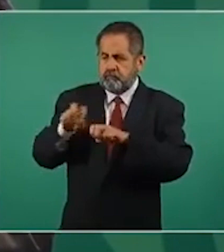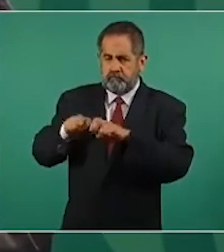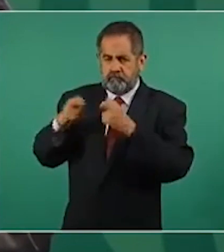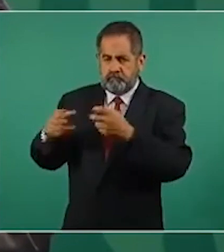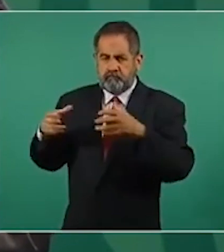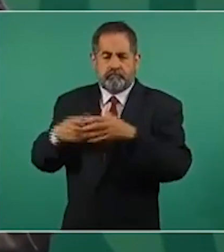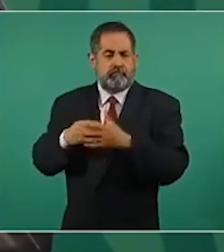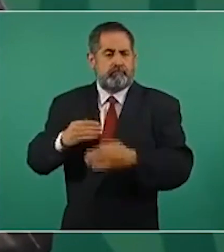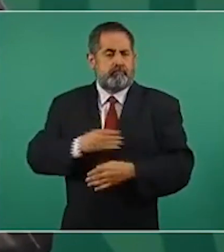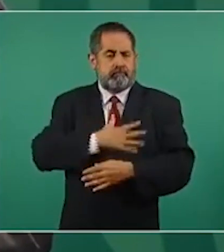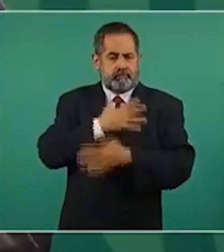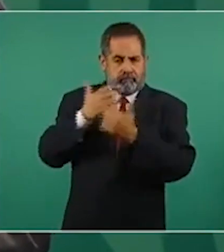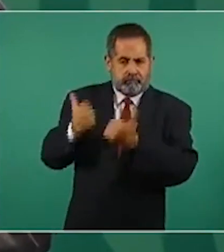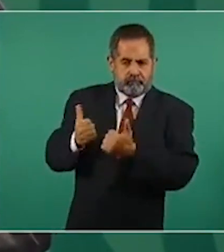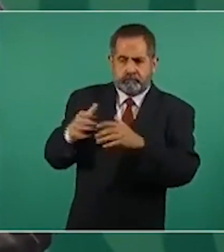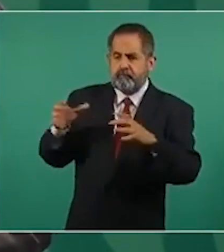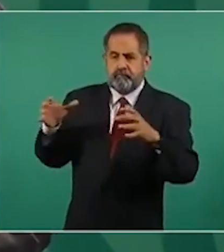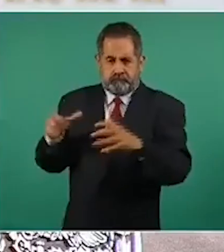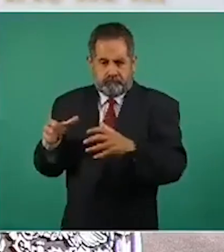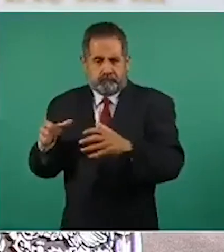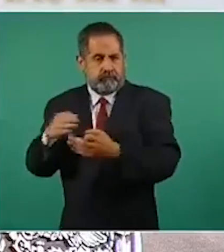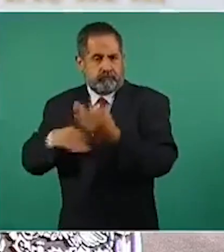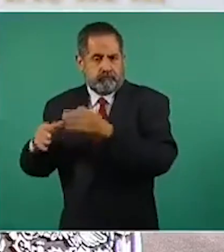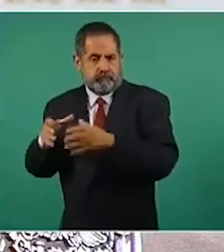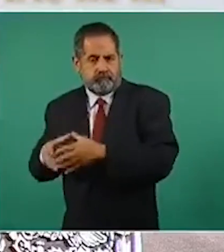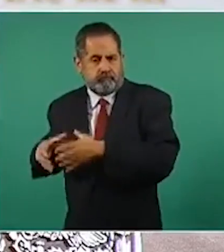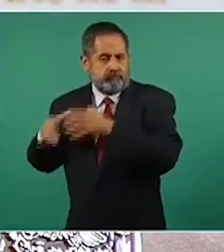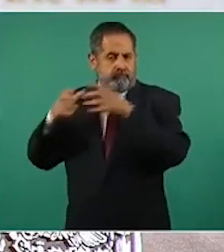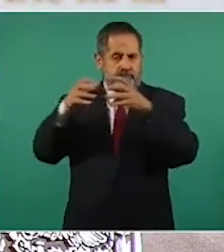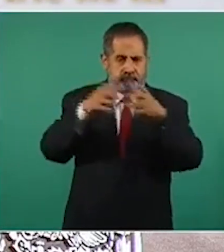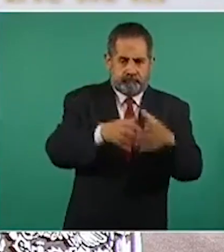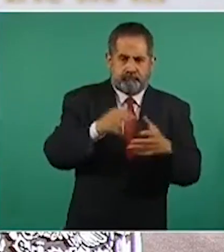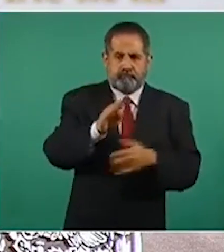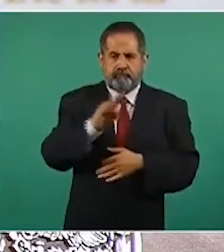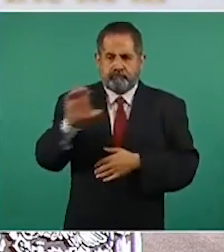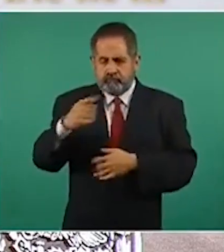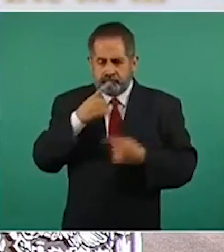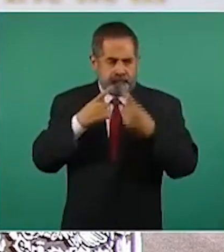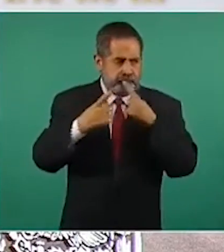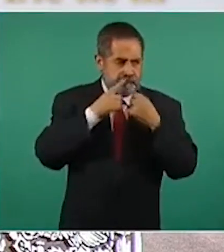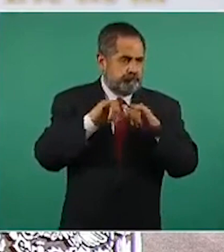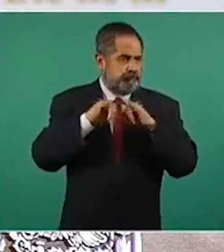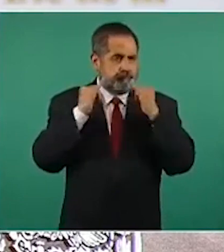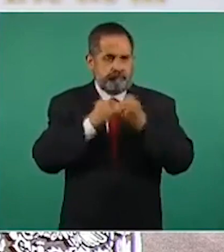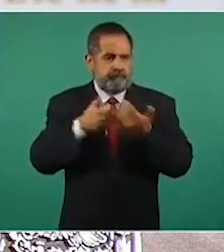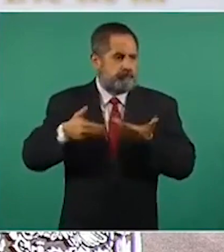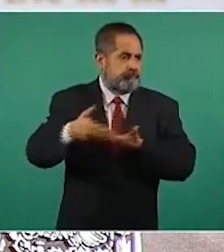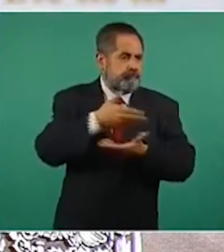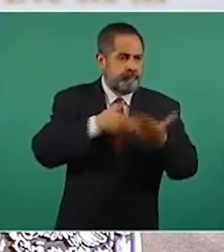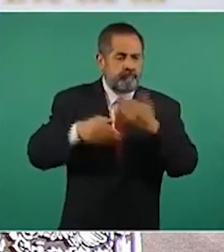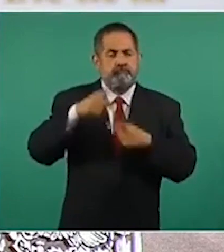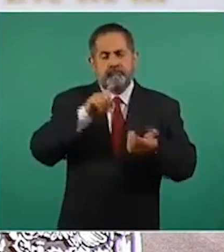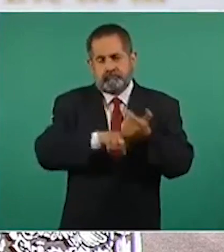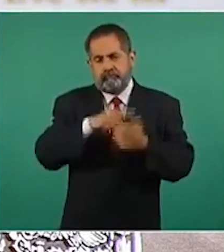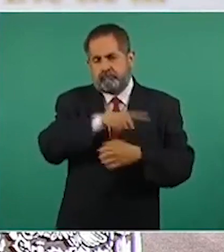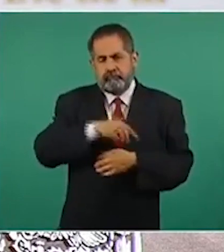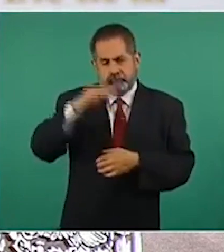de Bienestar para esa reunión en Mexicali, evaluar